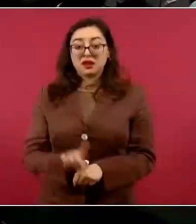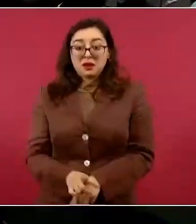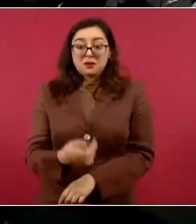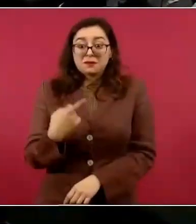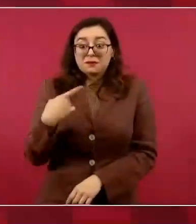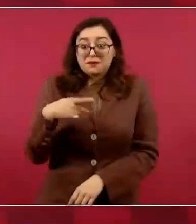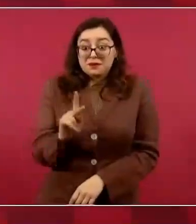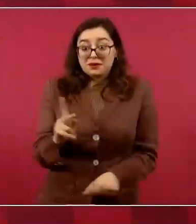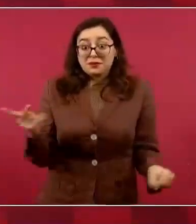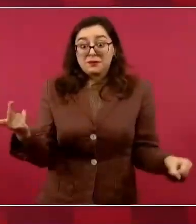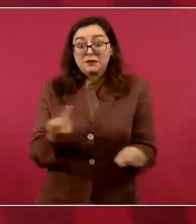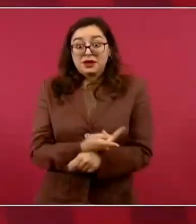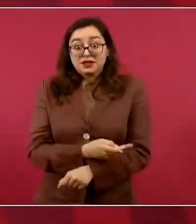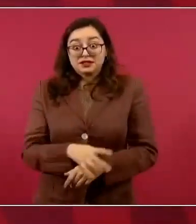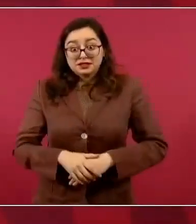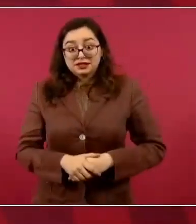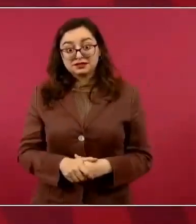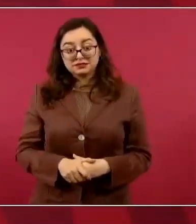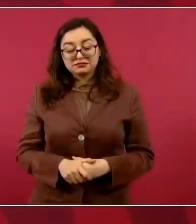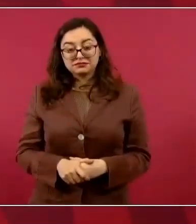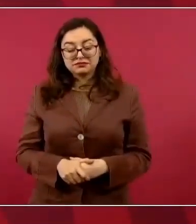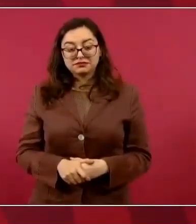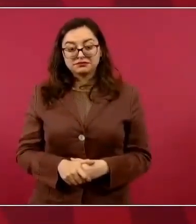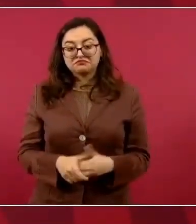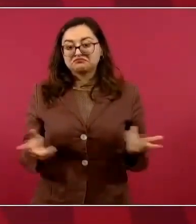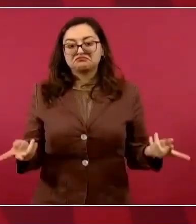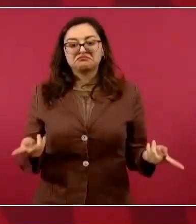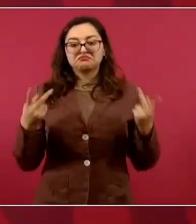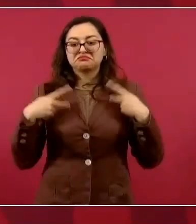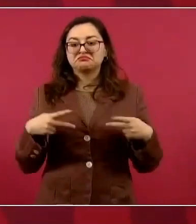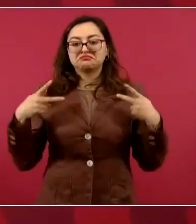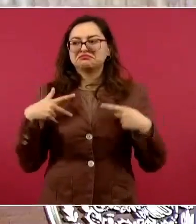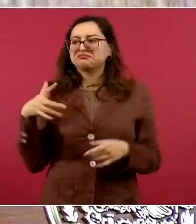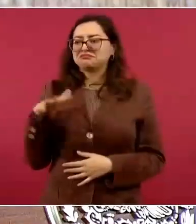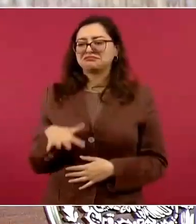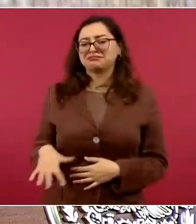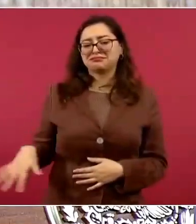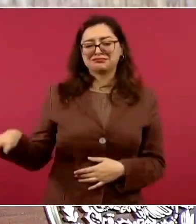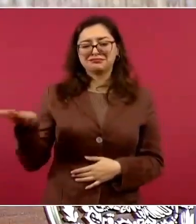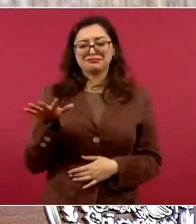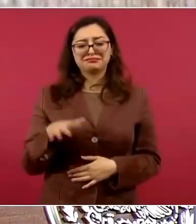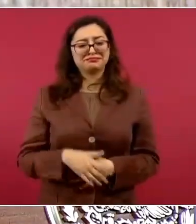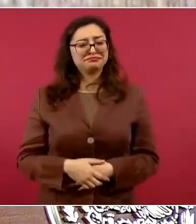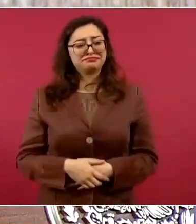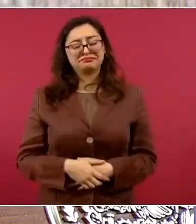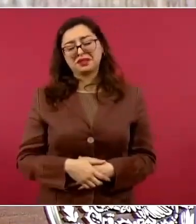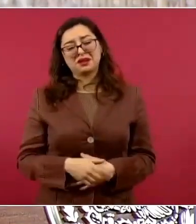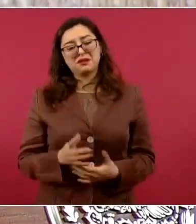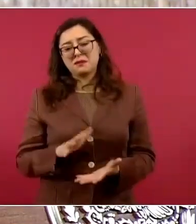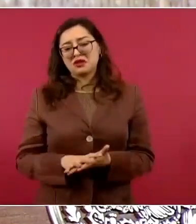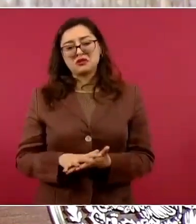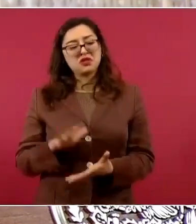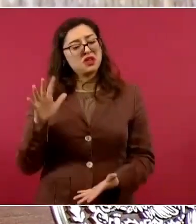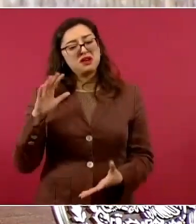no tienen efectividad.